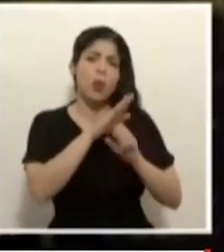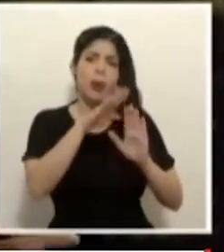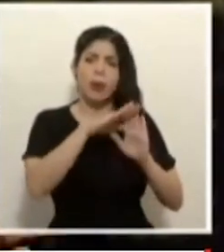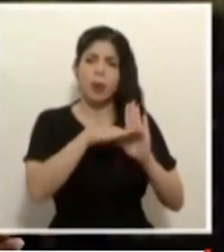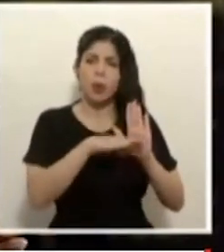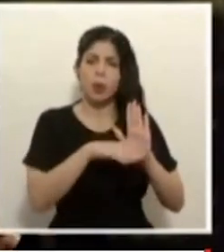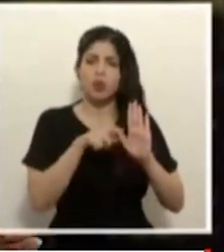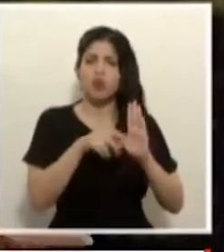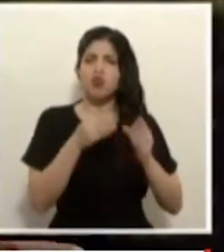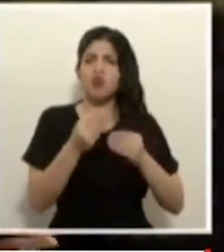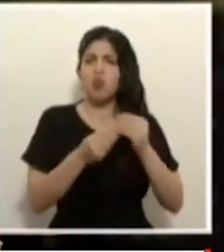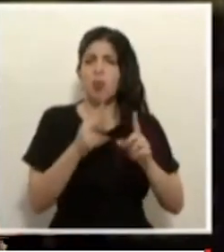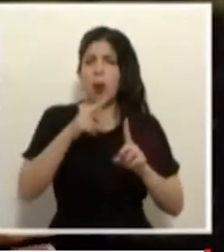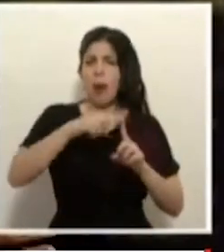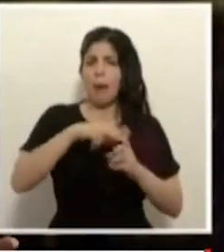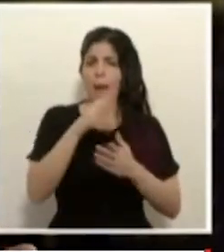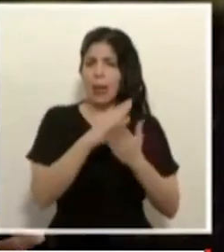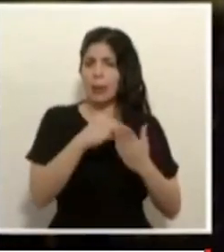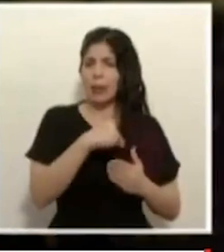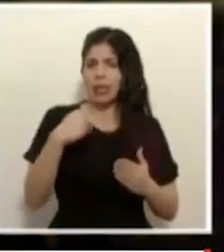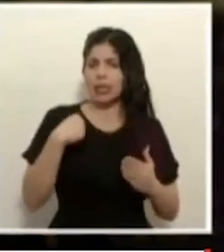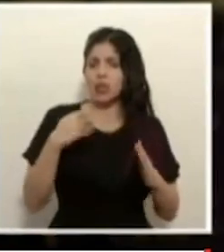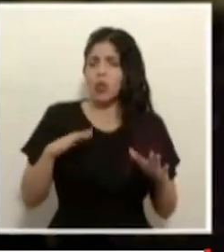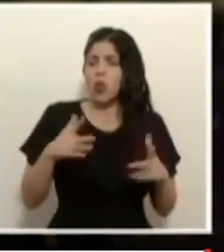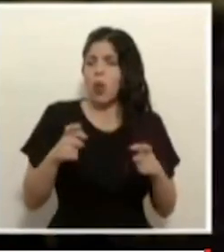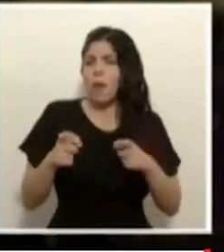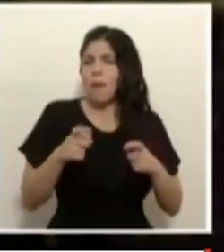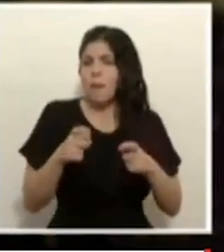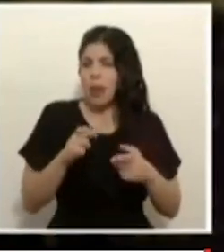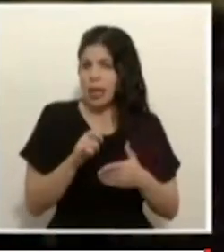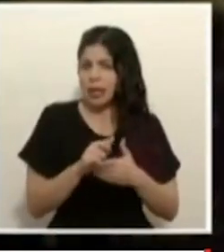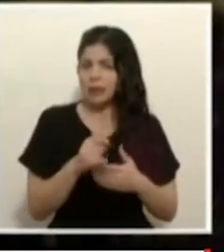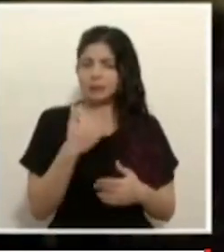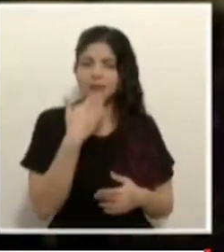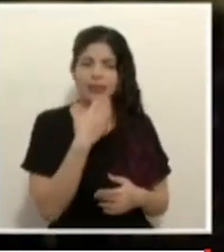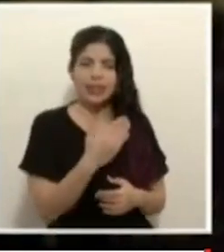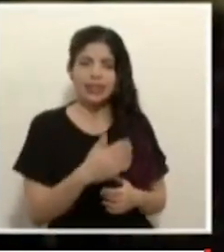qué medidas van a tomar desde el ministerio o cómo se va a manejar ese tipo de cosas gracias